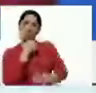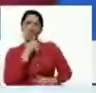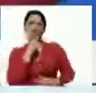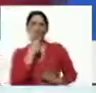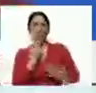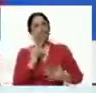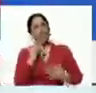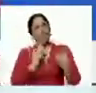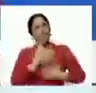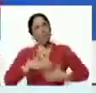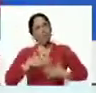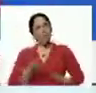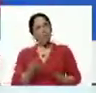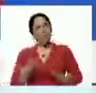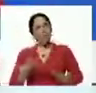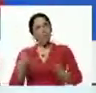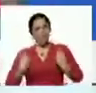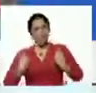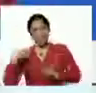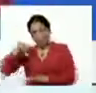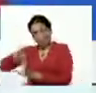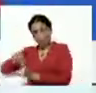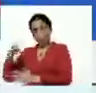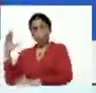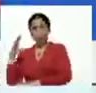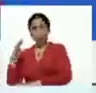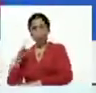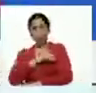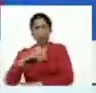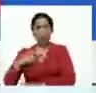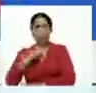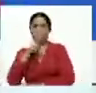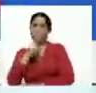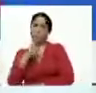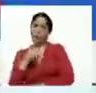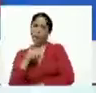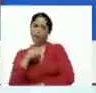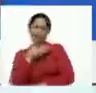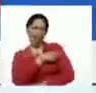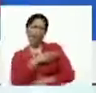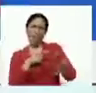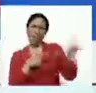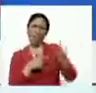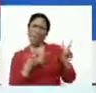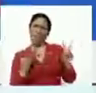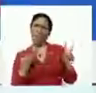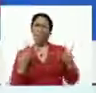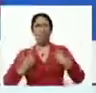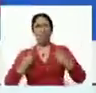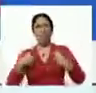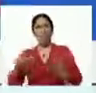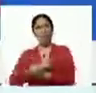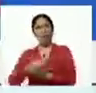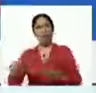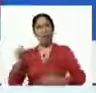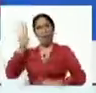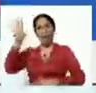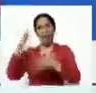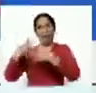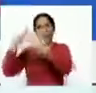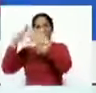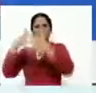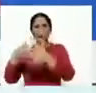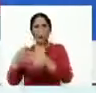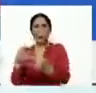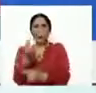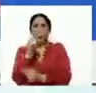El que vive en Bogotá. Y le desea mal a su país, los que viven en Miami, los mayameros, y un puchito,